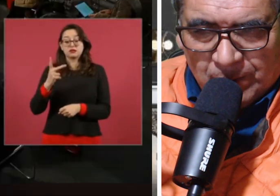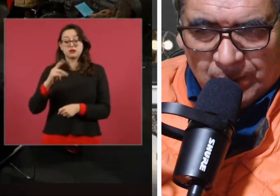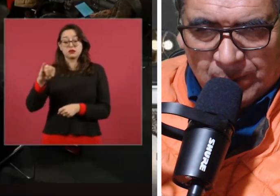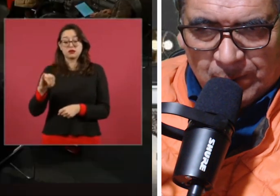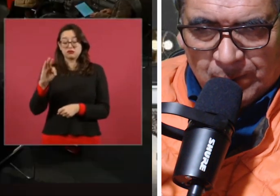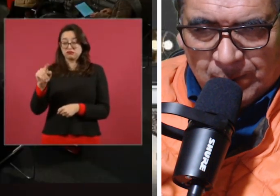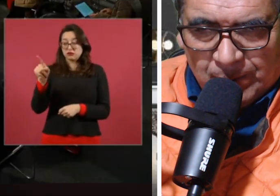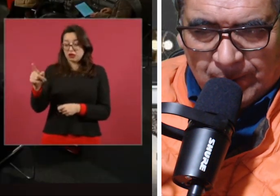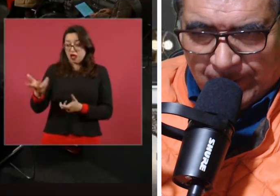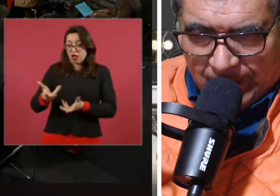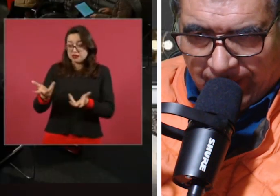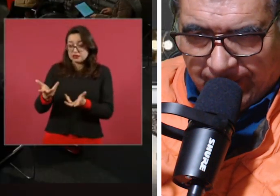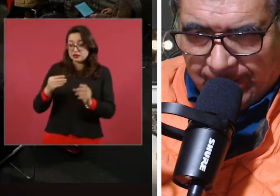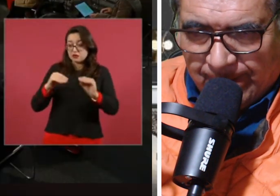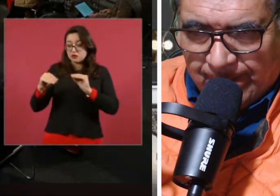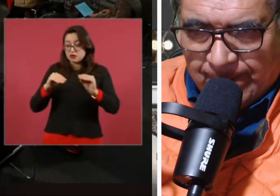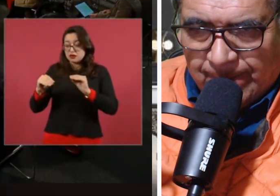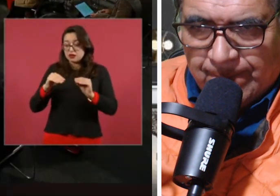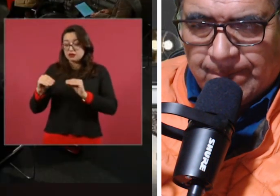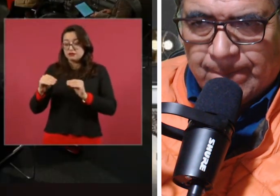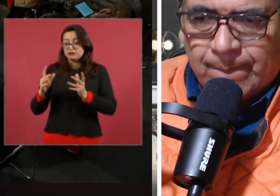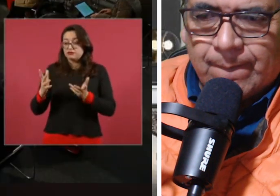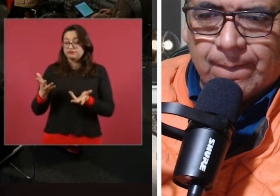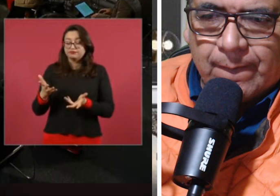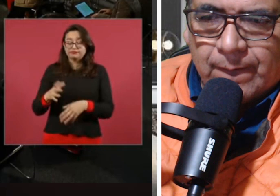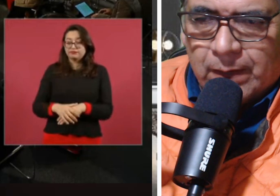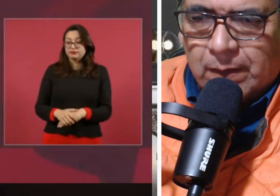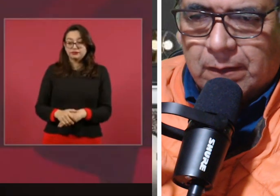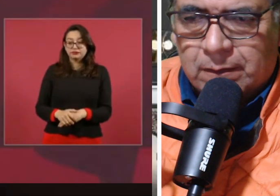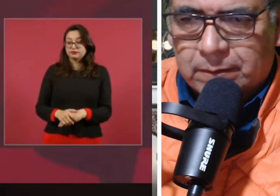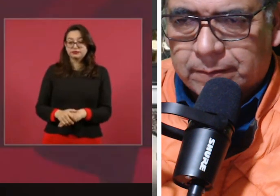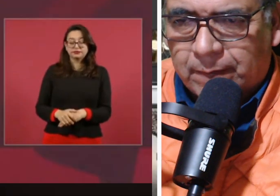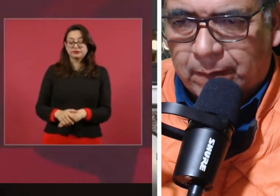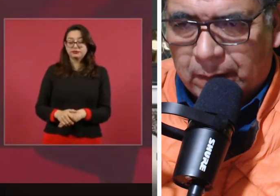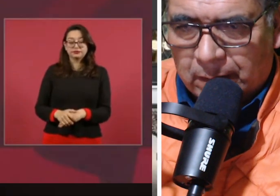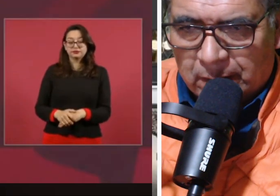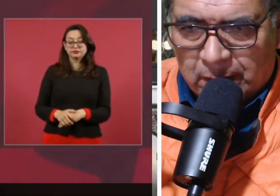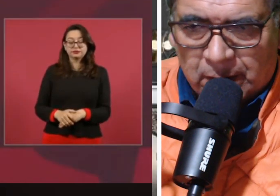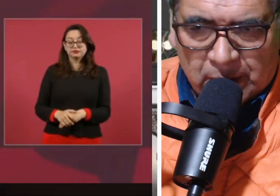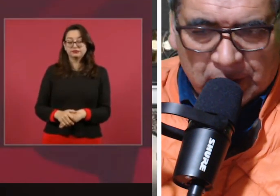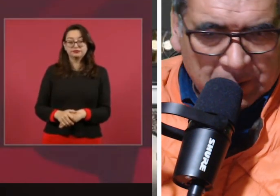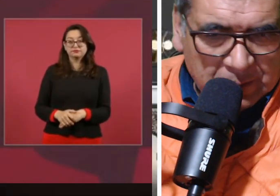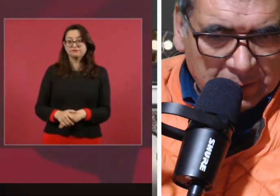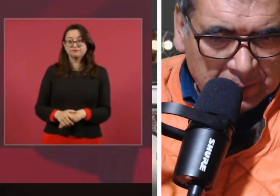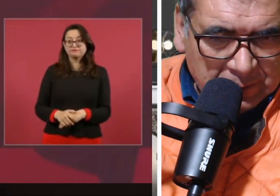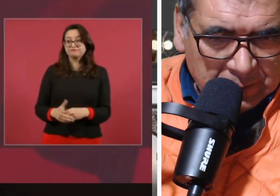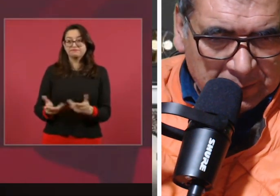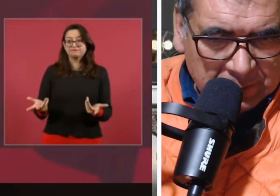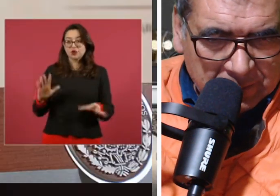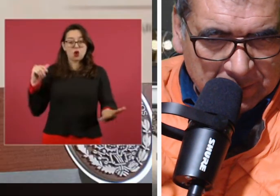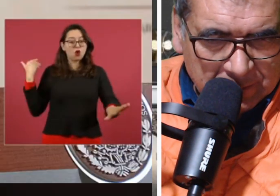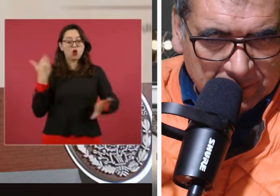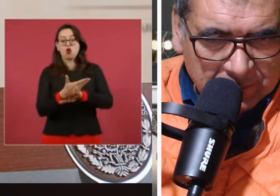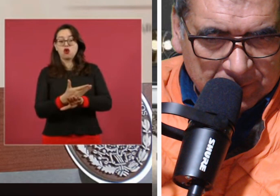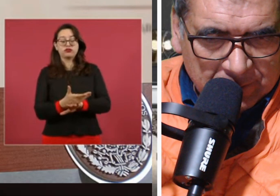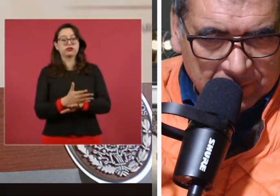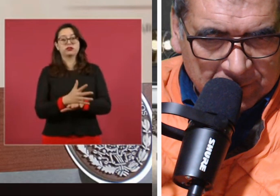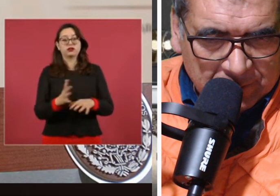antidemocráticas.